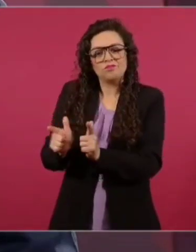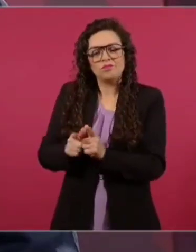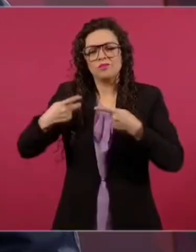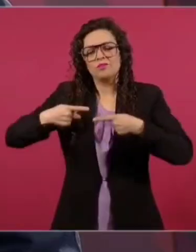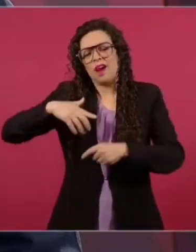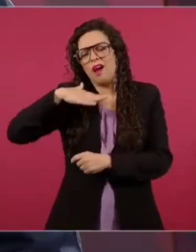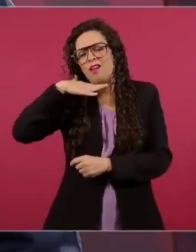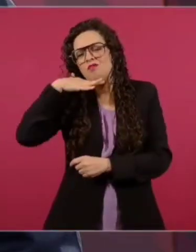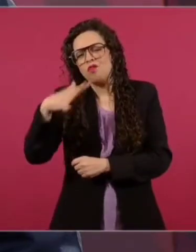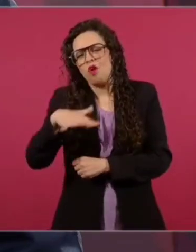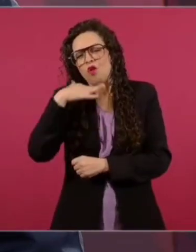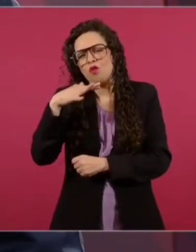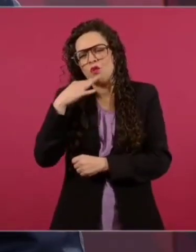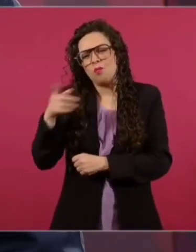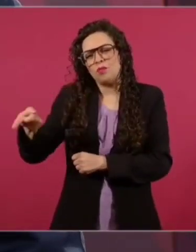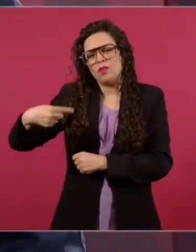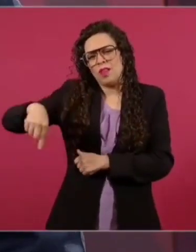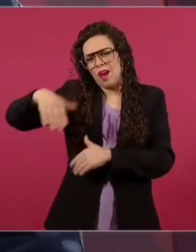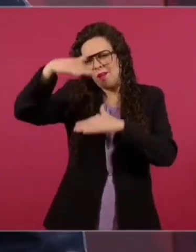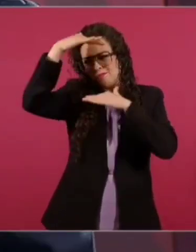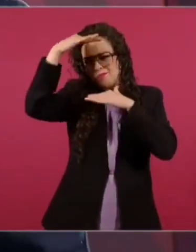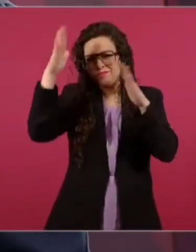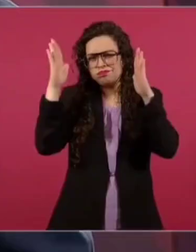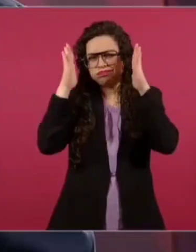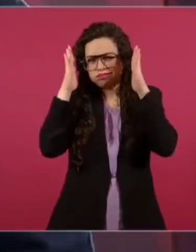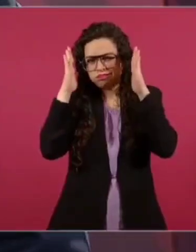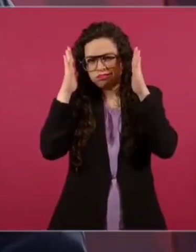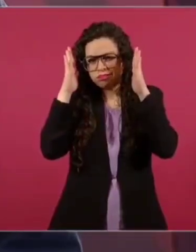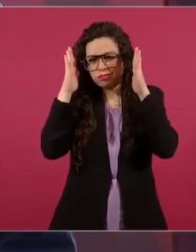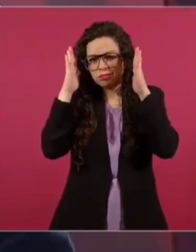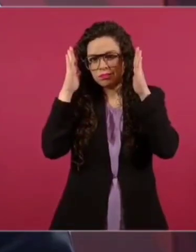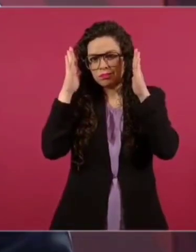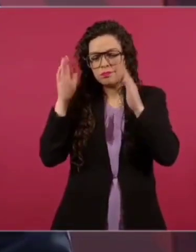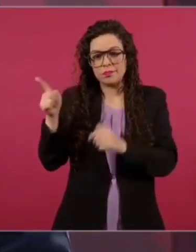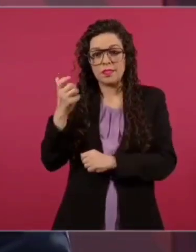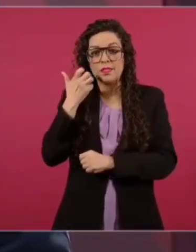regresar por sus fueros,